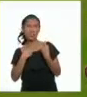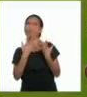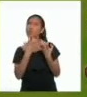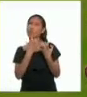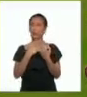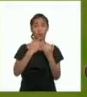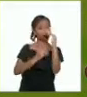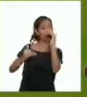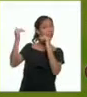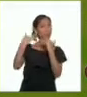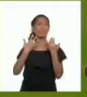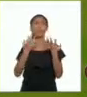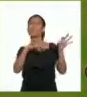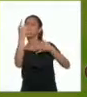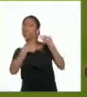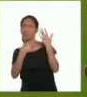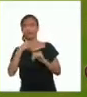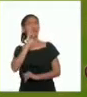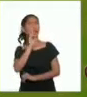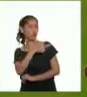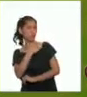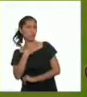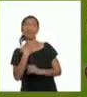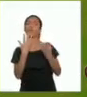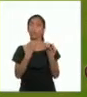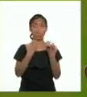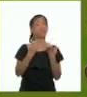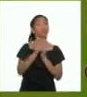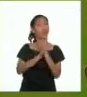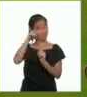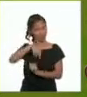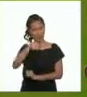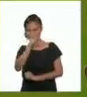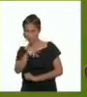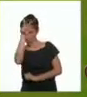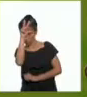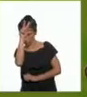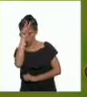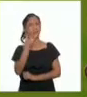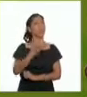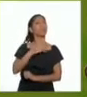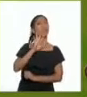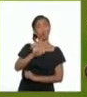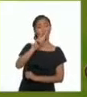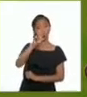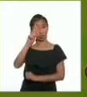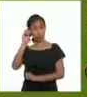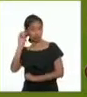quiero hacer cuando sea grande? solo voy a responder que quiero ser una peruana una peruana bicentenaria